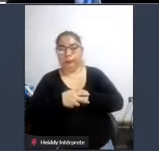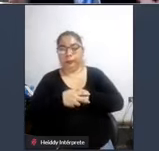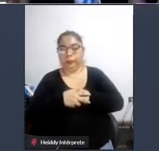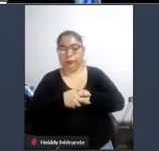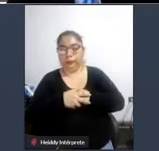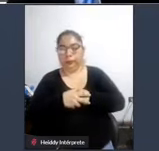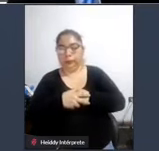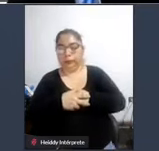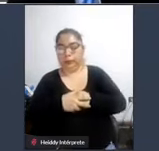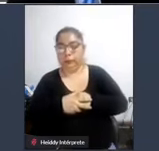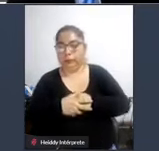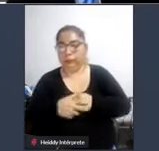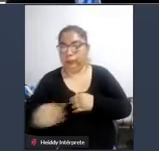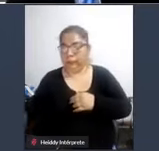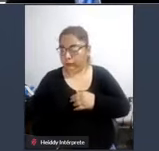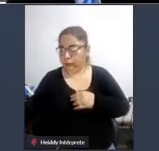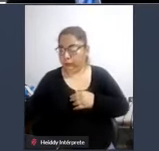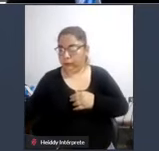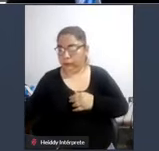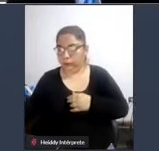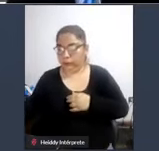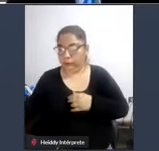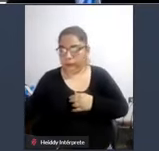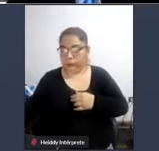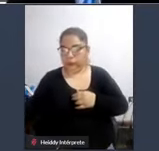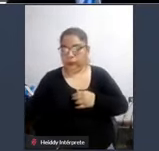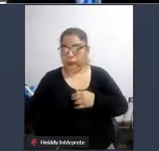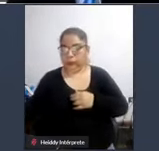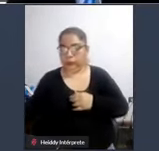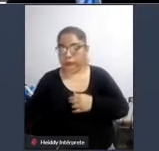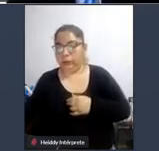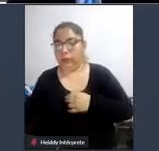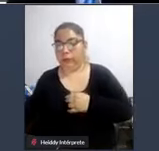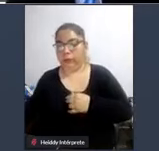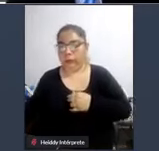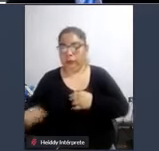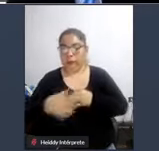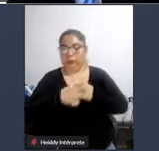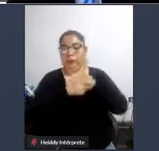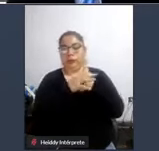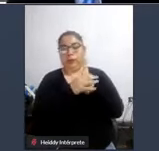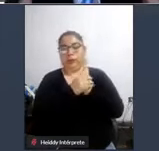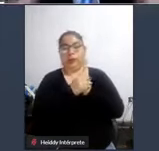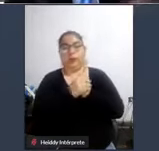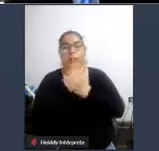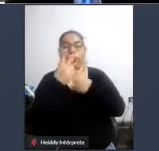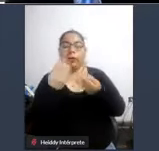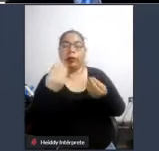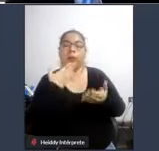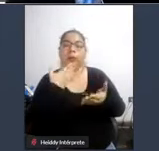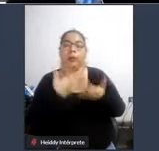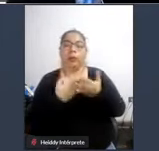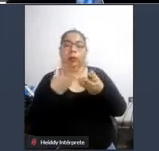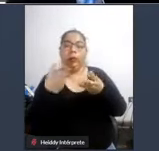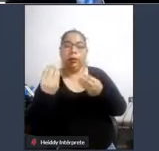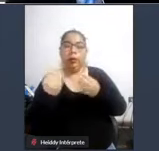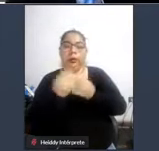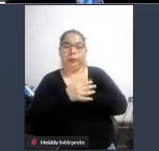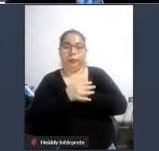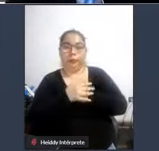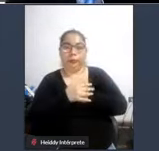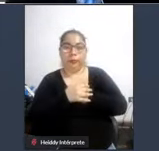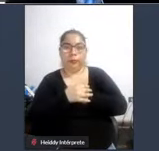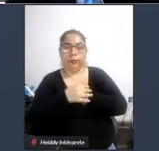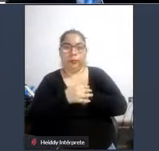vamos a parar ahí porque si no esto se va a alargar eternamente yo les agradezco mucho la la